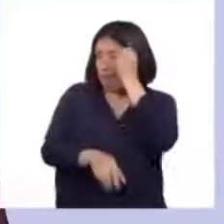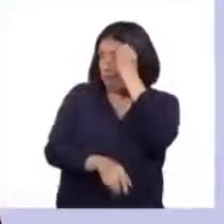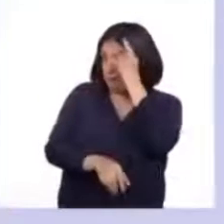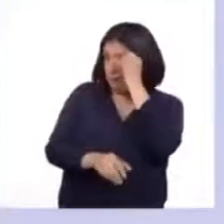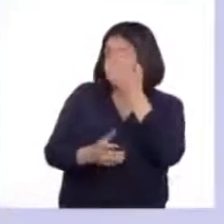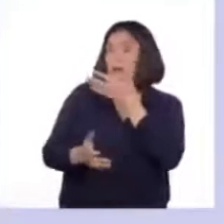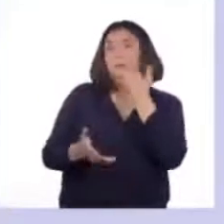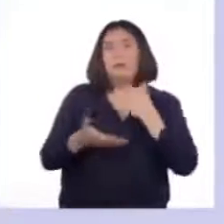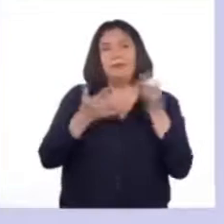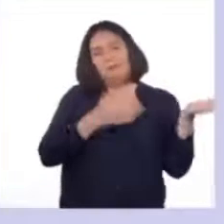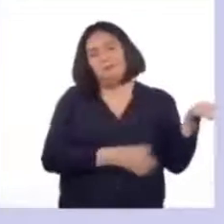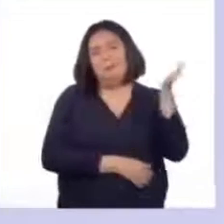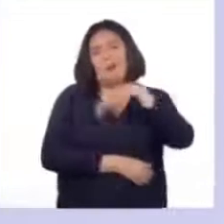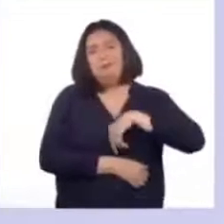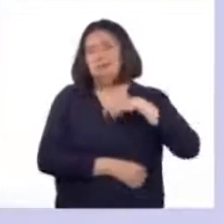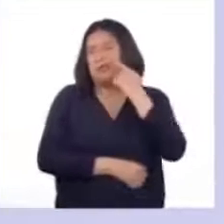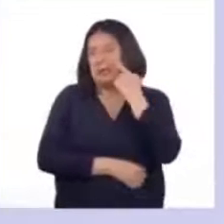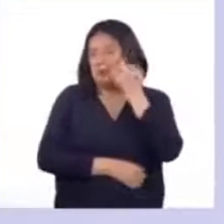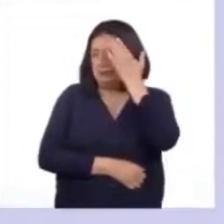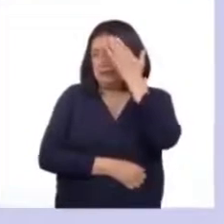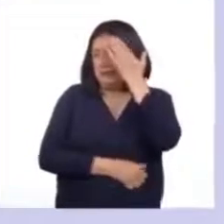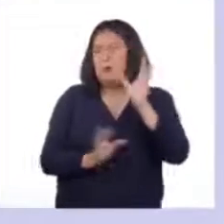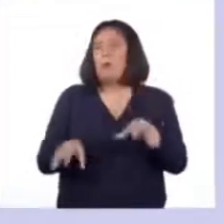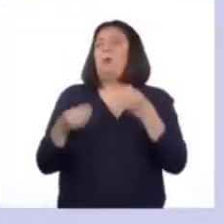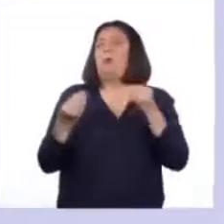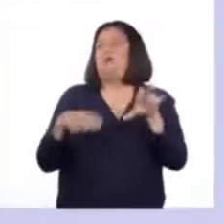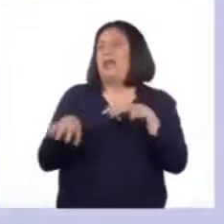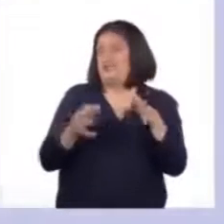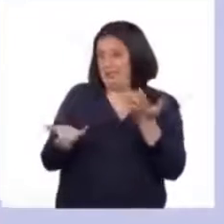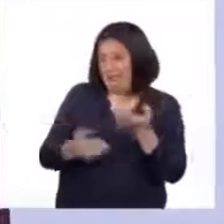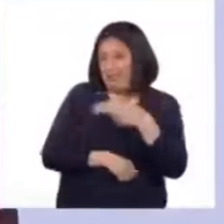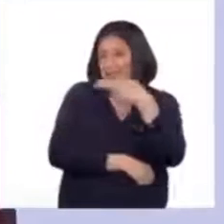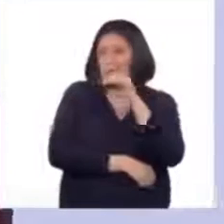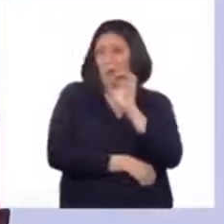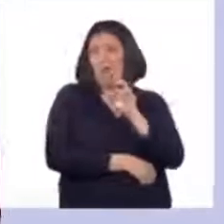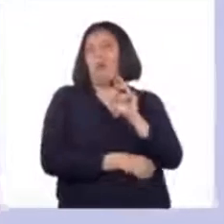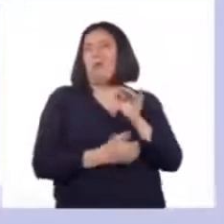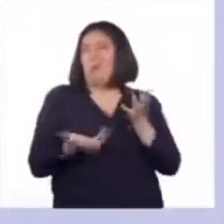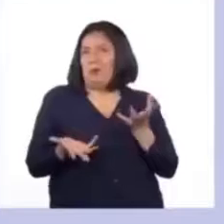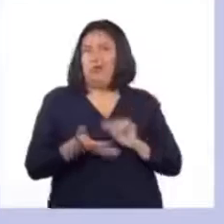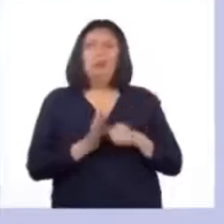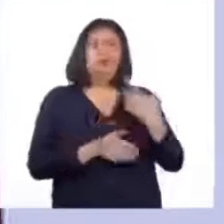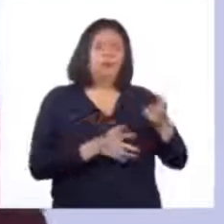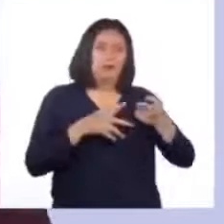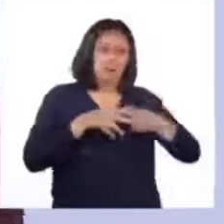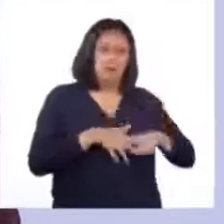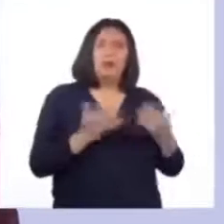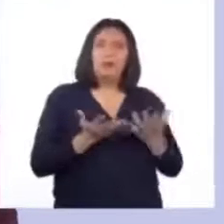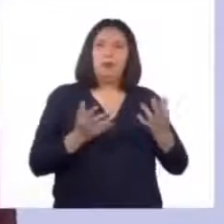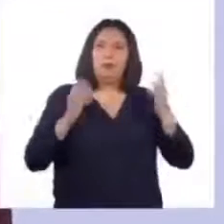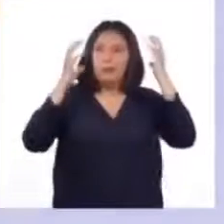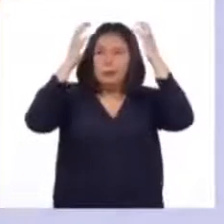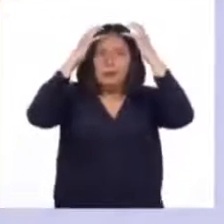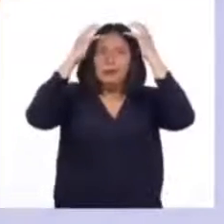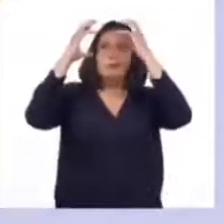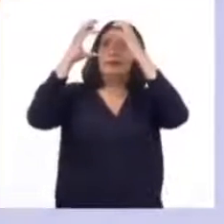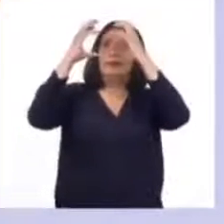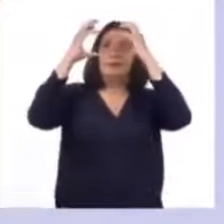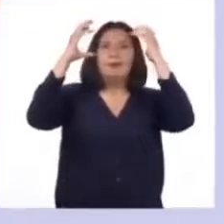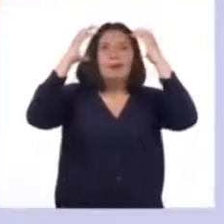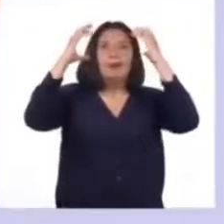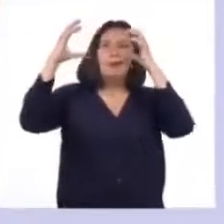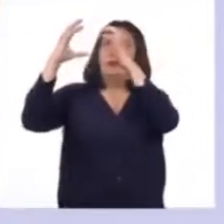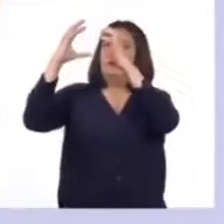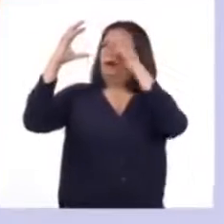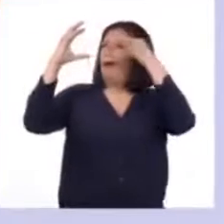mejor, vamos a conocer el proceso de producción de hormonas. Proceso que se inicia en el cerebro, donde se